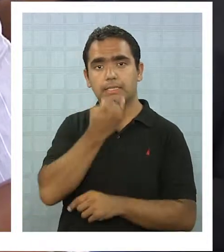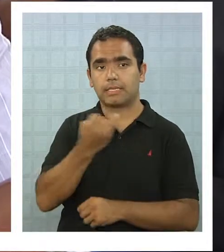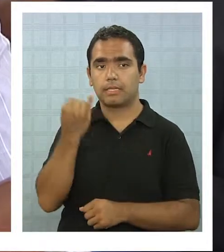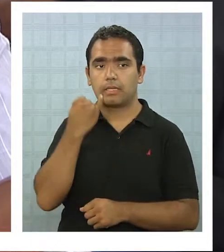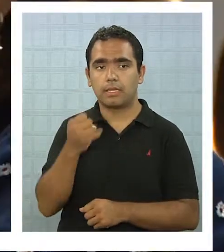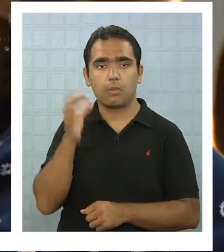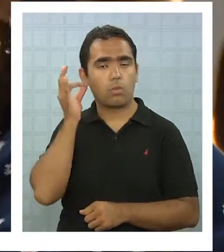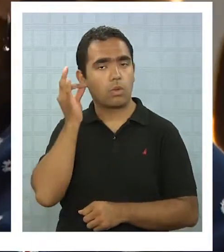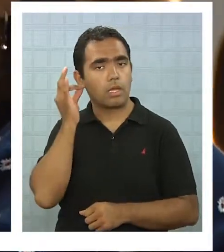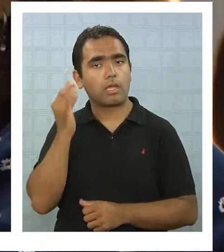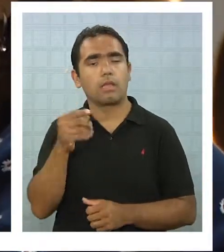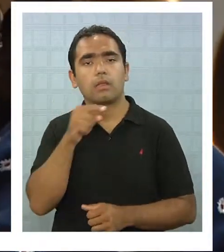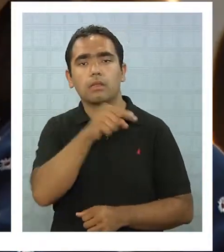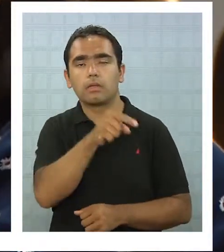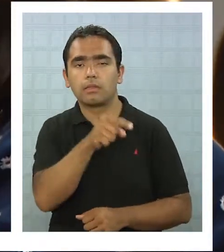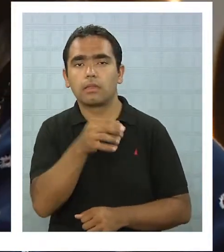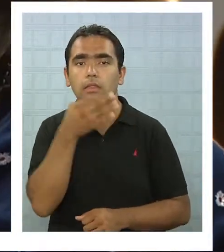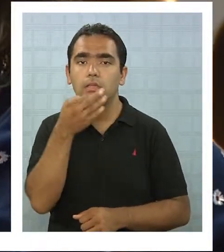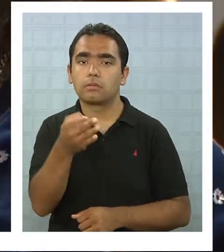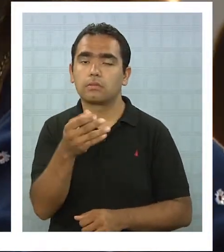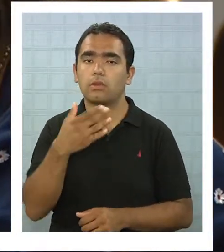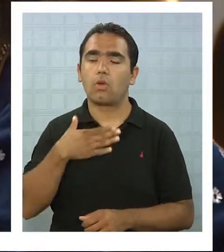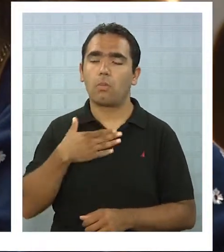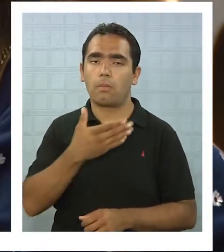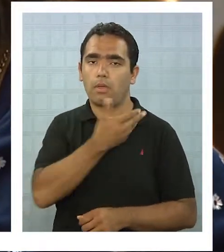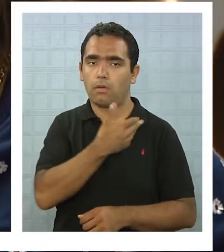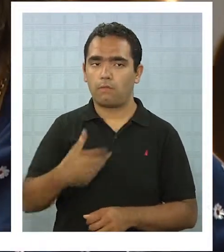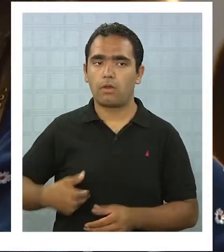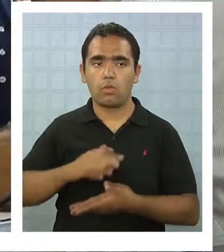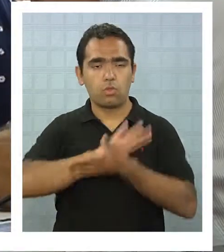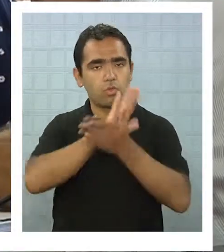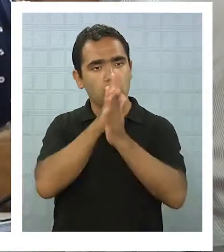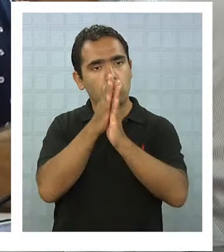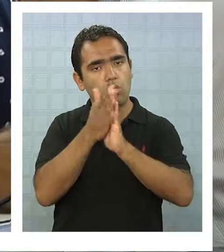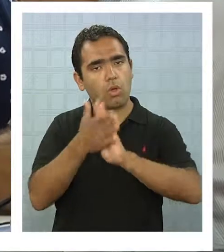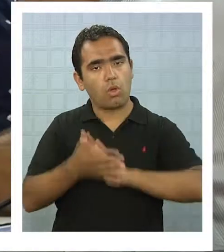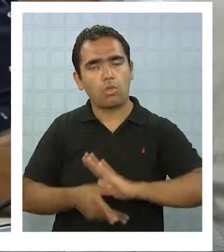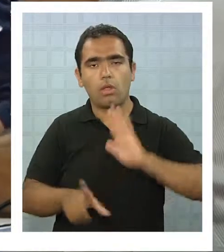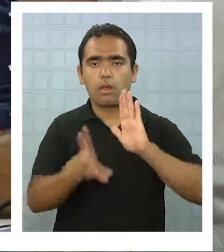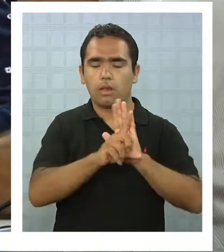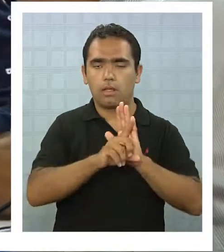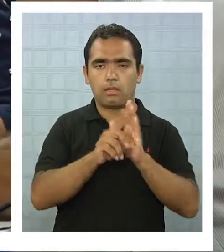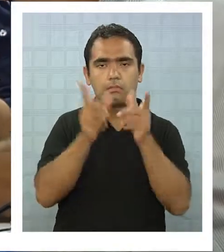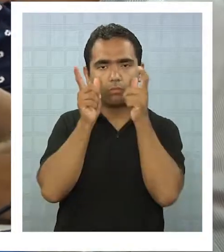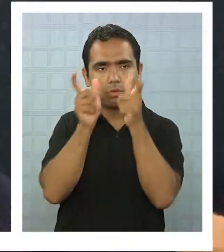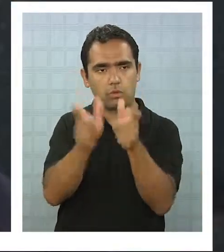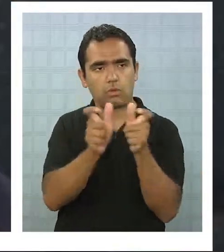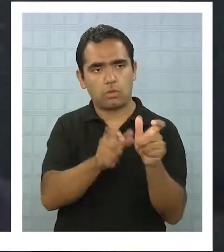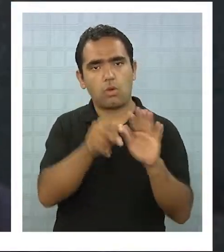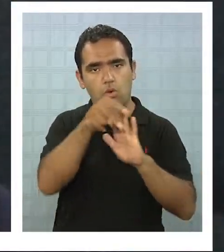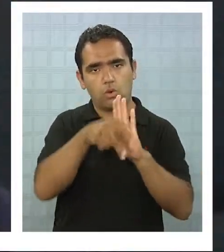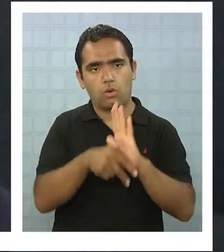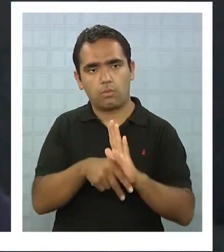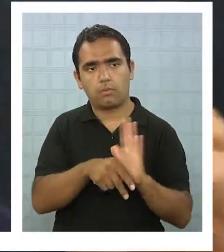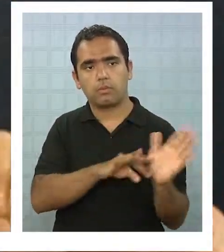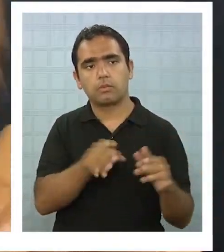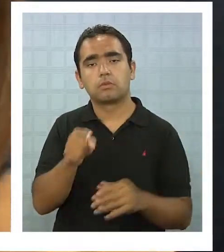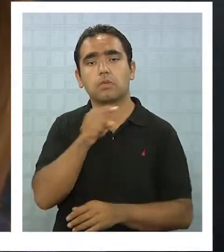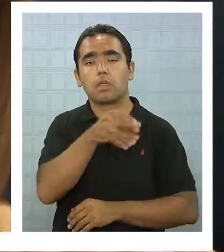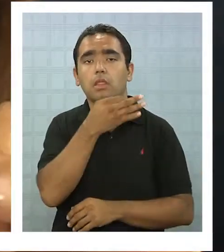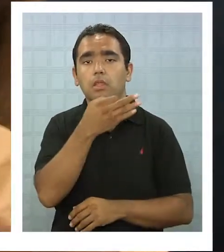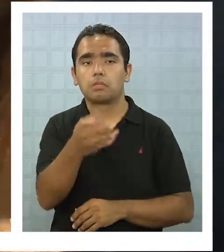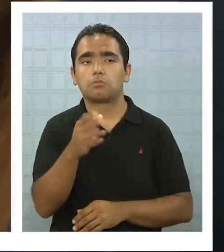intendenta Luce Bensperger aseguró que en su gobierno todo se realizó dentro de la ley y según la norma, por eso